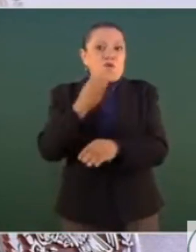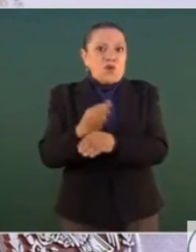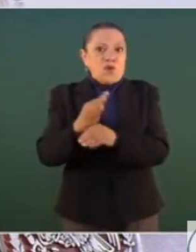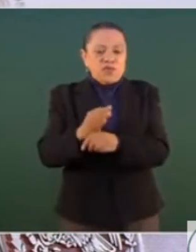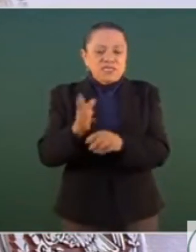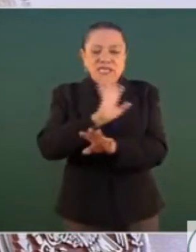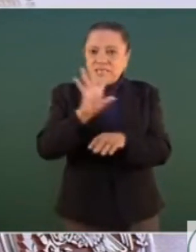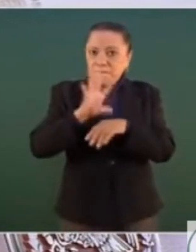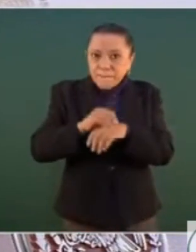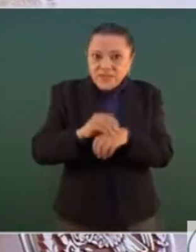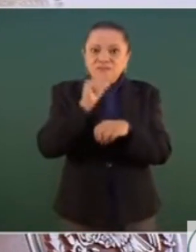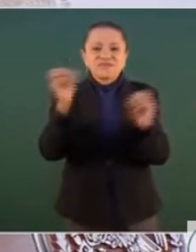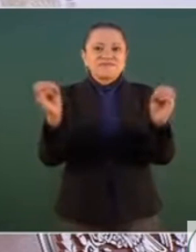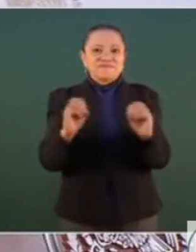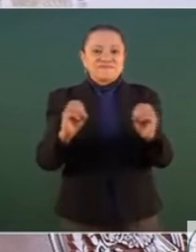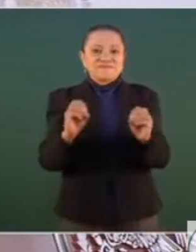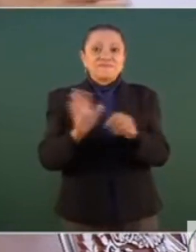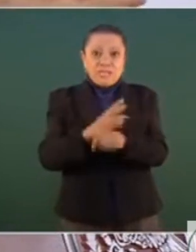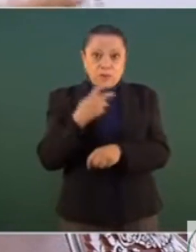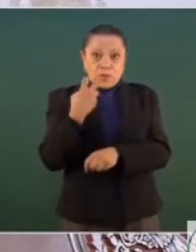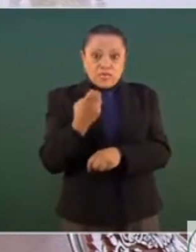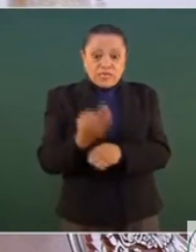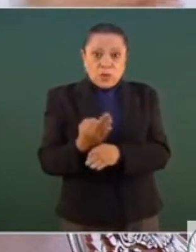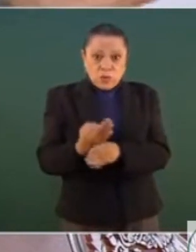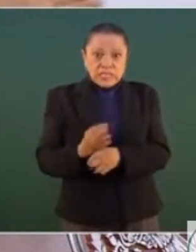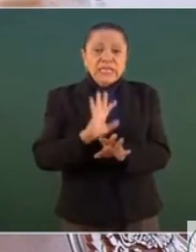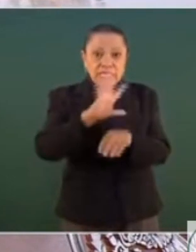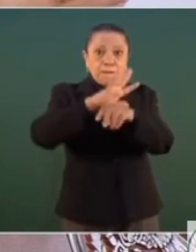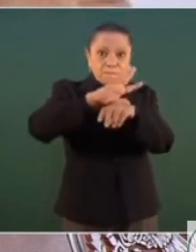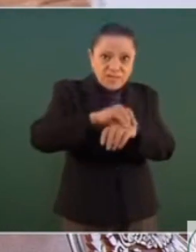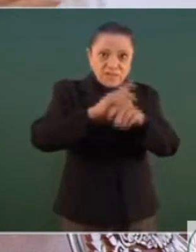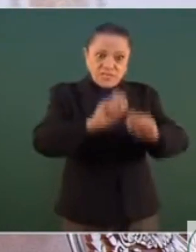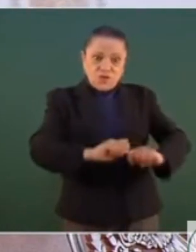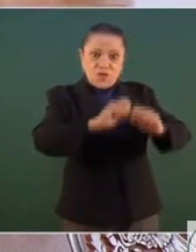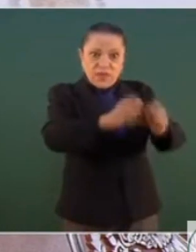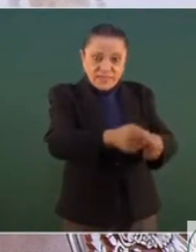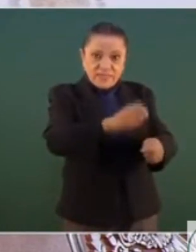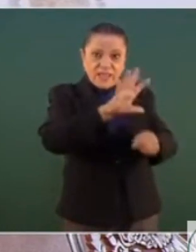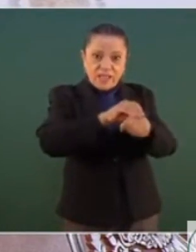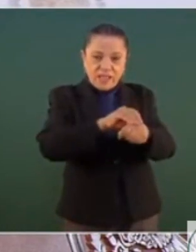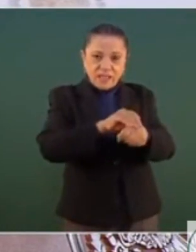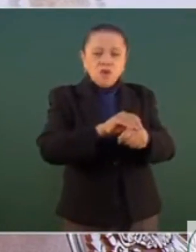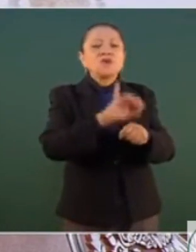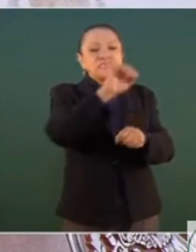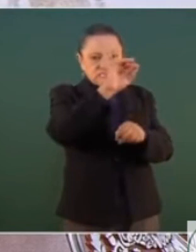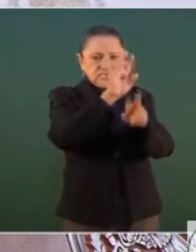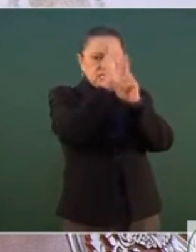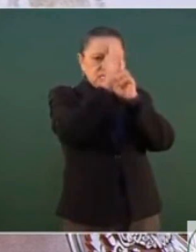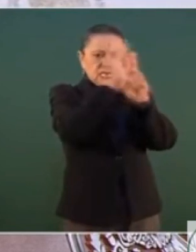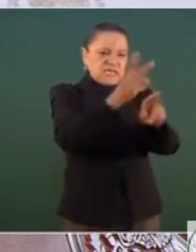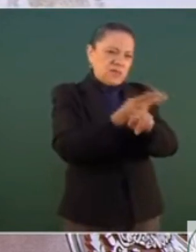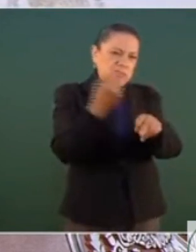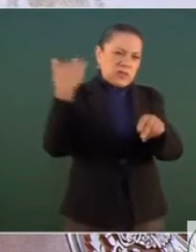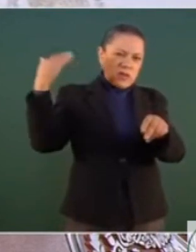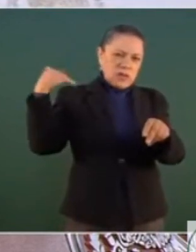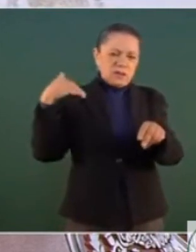concesiones que se han entregado se están respetando. A